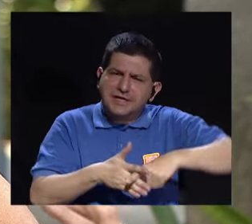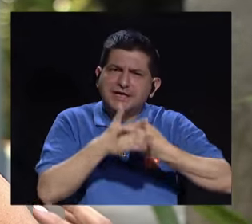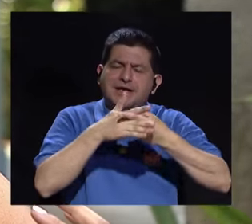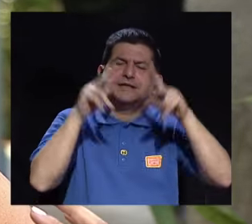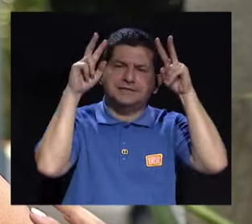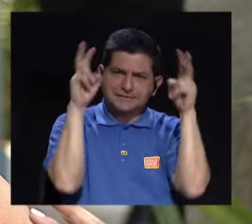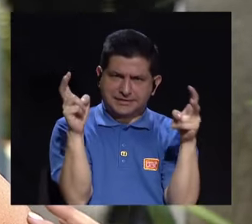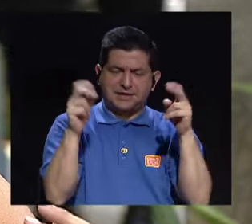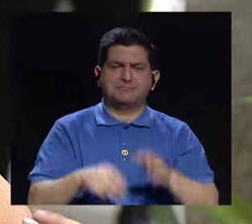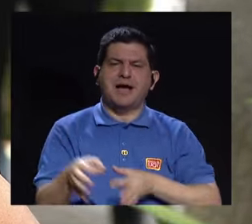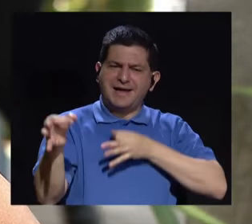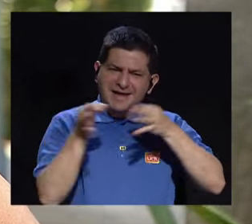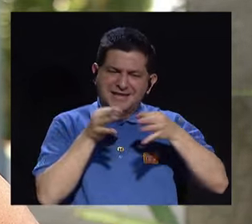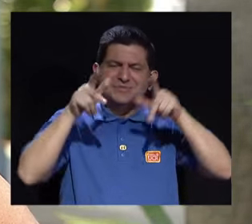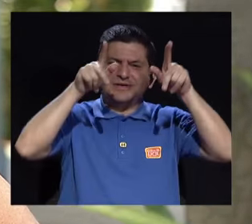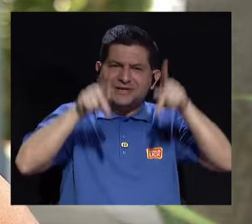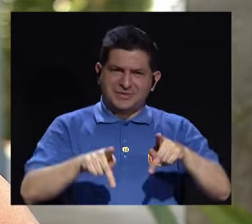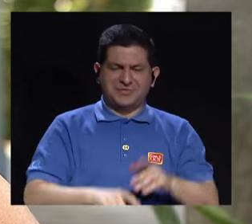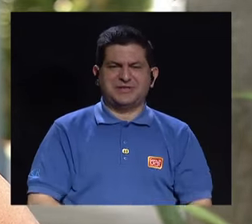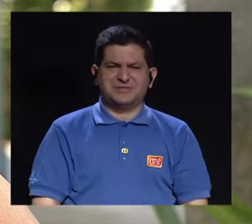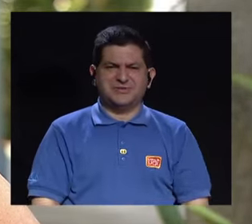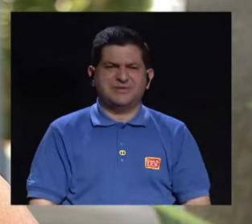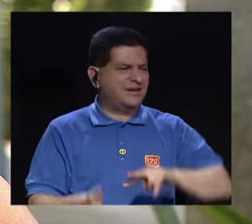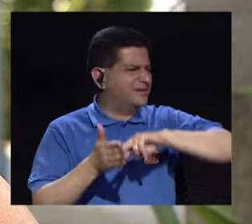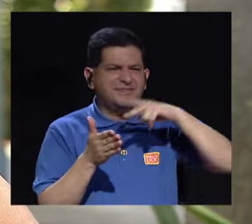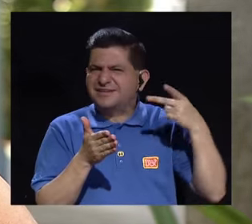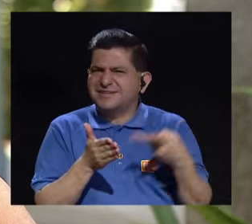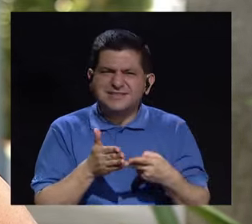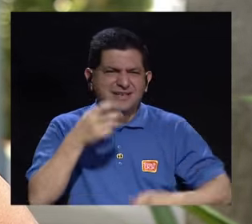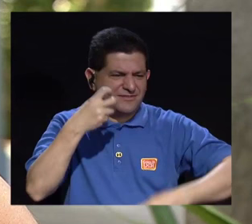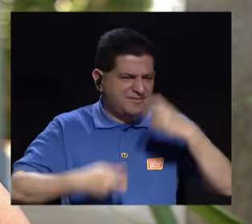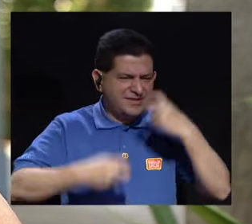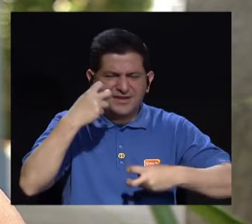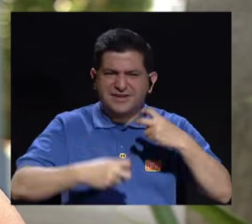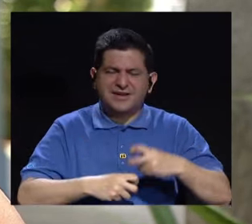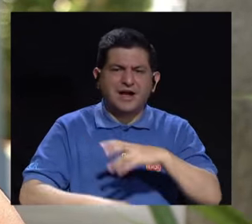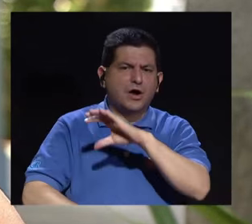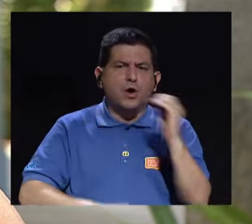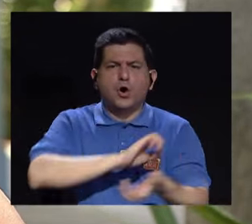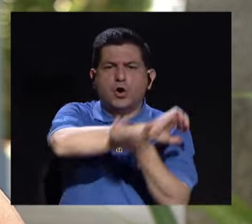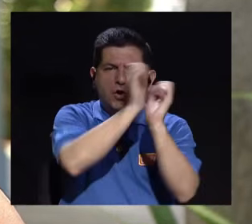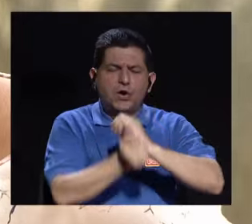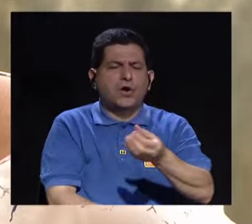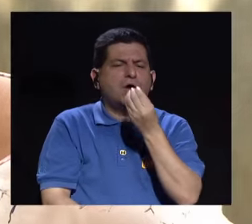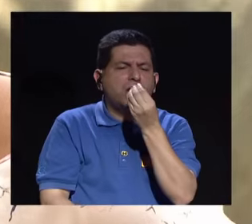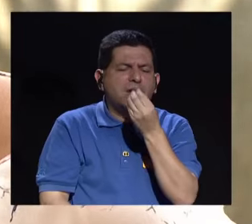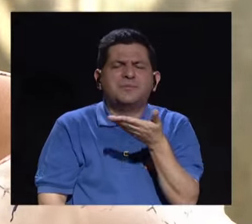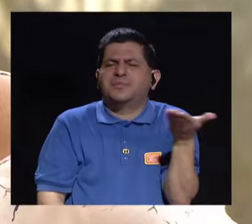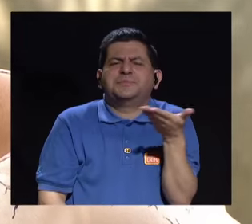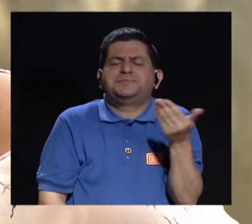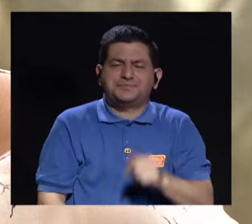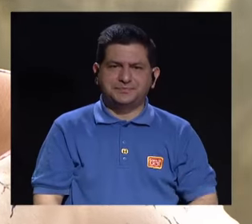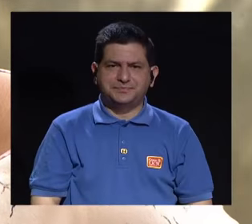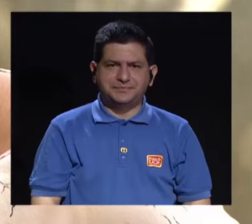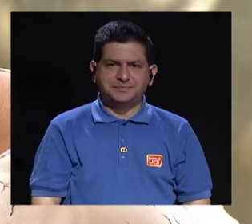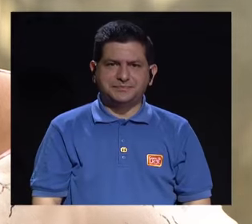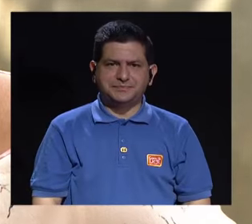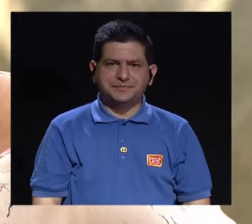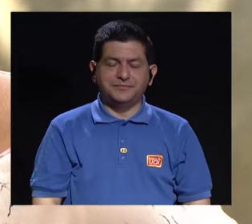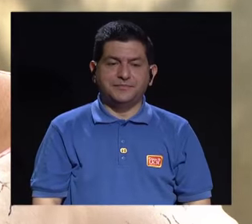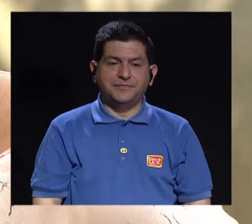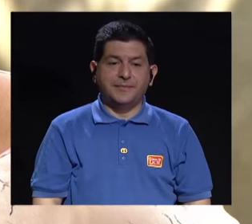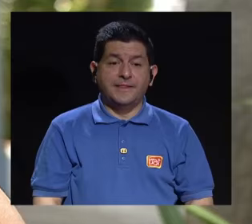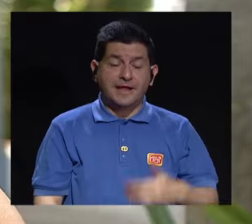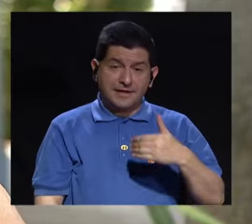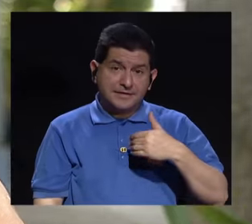para empezar con el tema, explicarle a los televidentes qué es un trastorno alimenticio, qué podemos entender por un trastorno alimenticio.